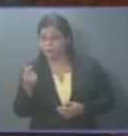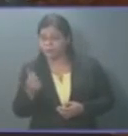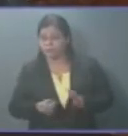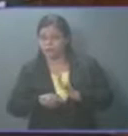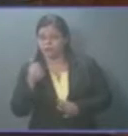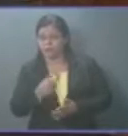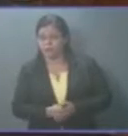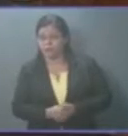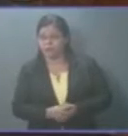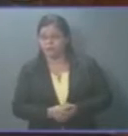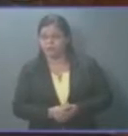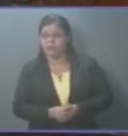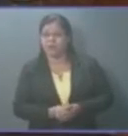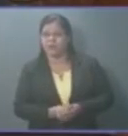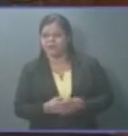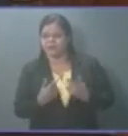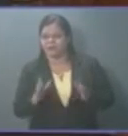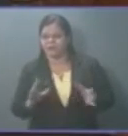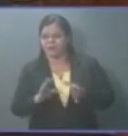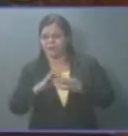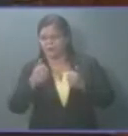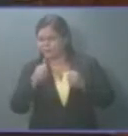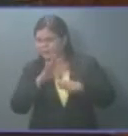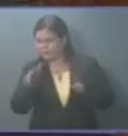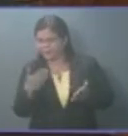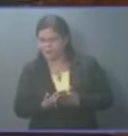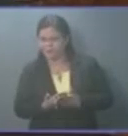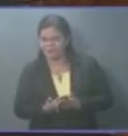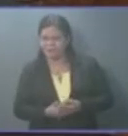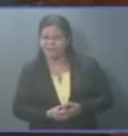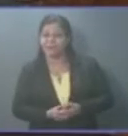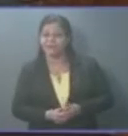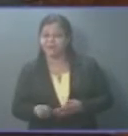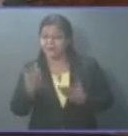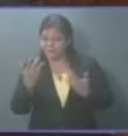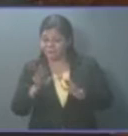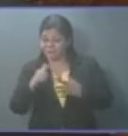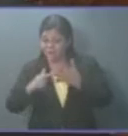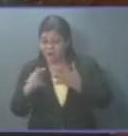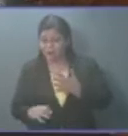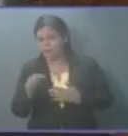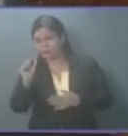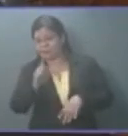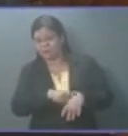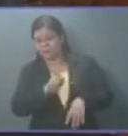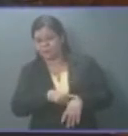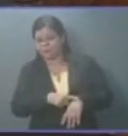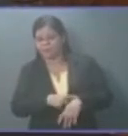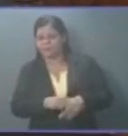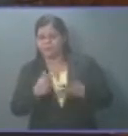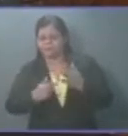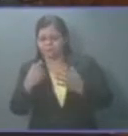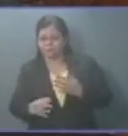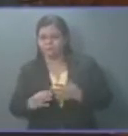me están violentando mis derechos. La ley les importa poco. La ley no está